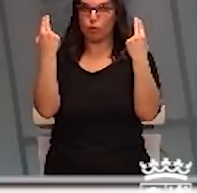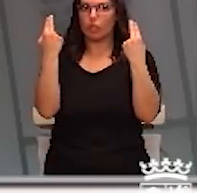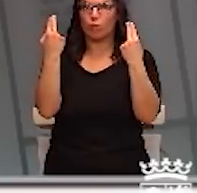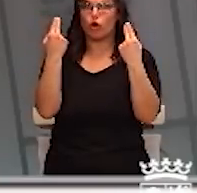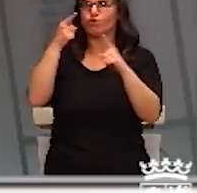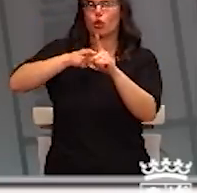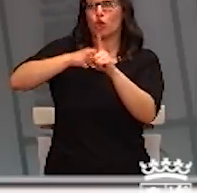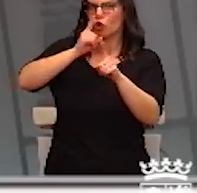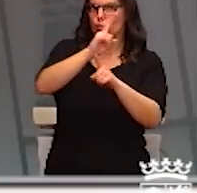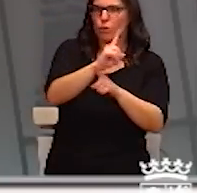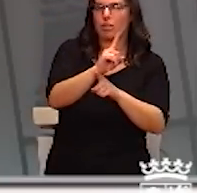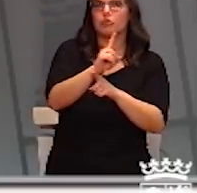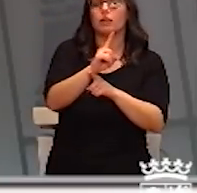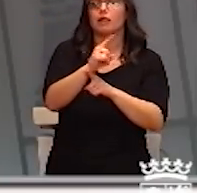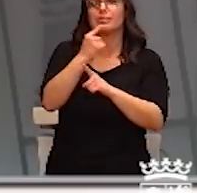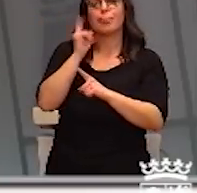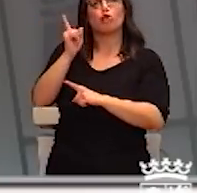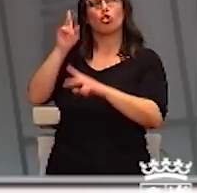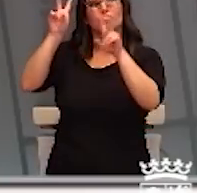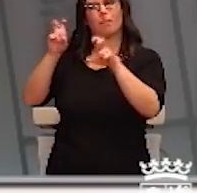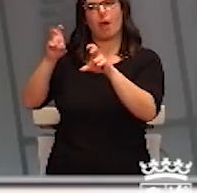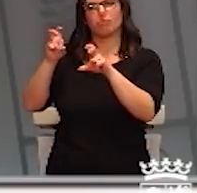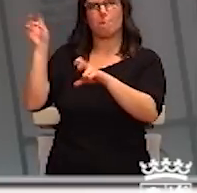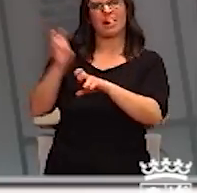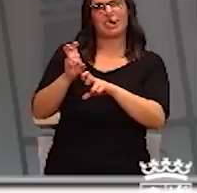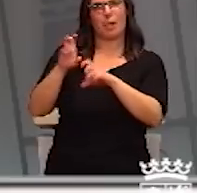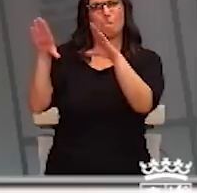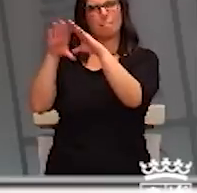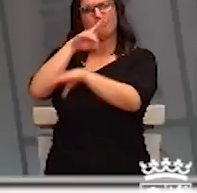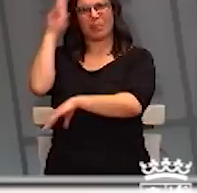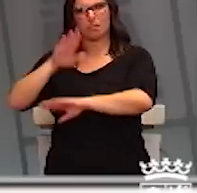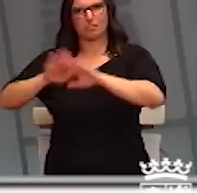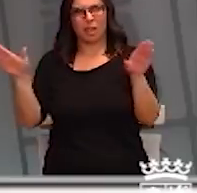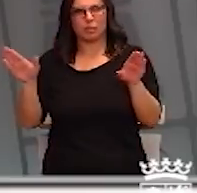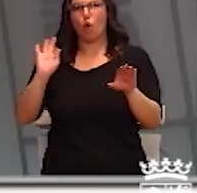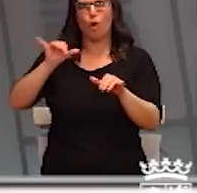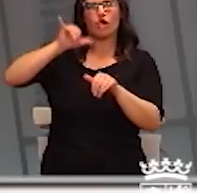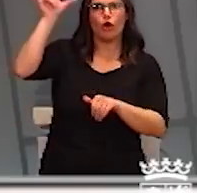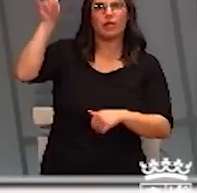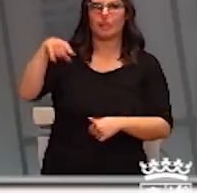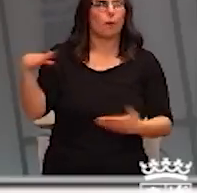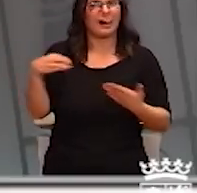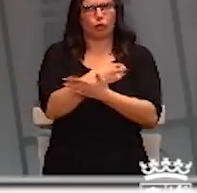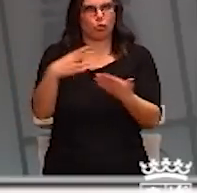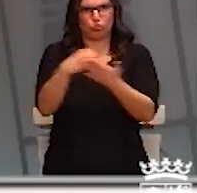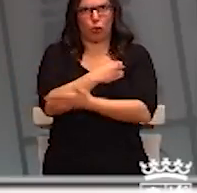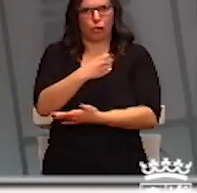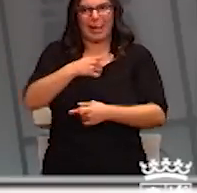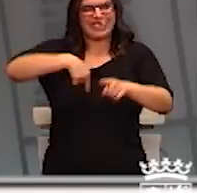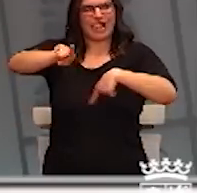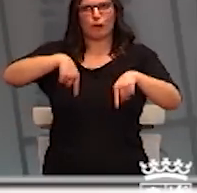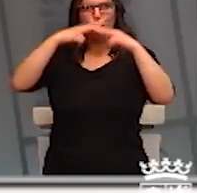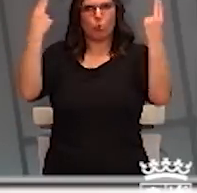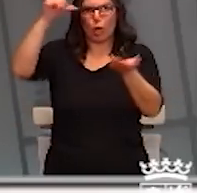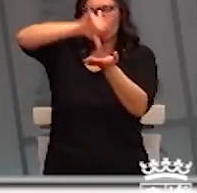País Vasco, La Rioja? La recomendación de no usar el transporte público es para todo el mundo. El transporte público